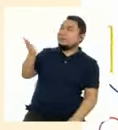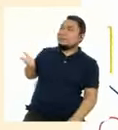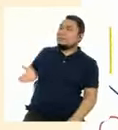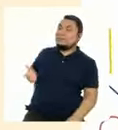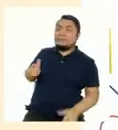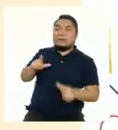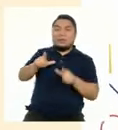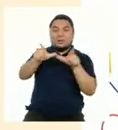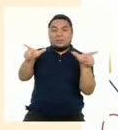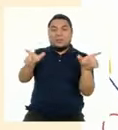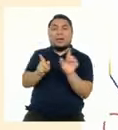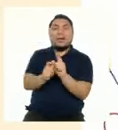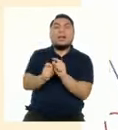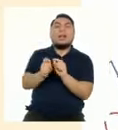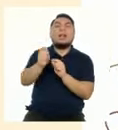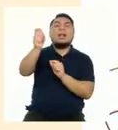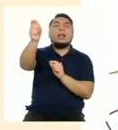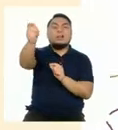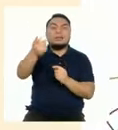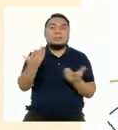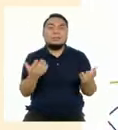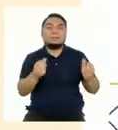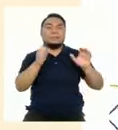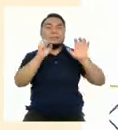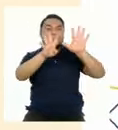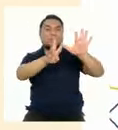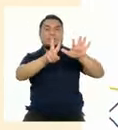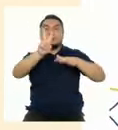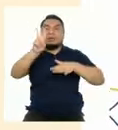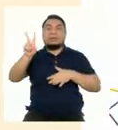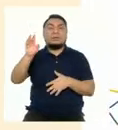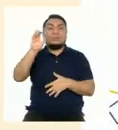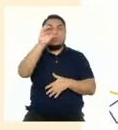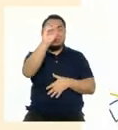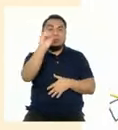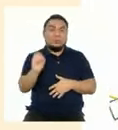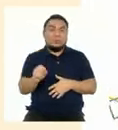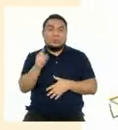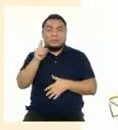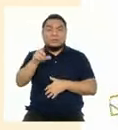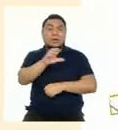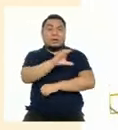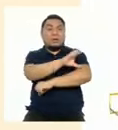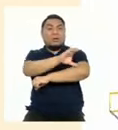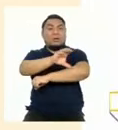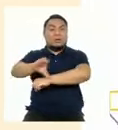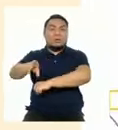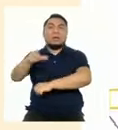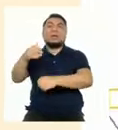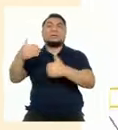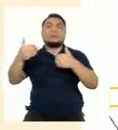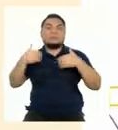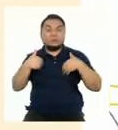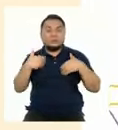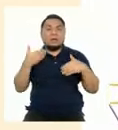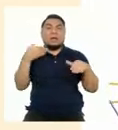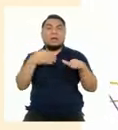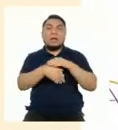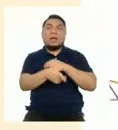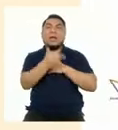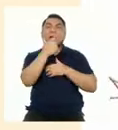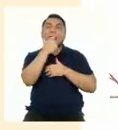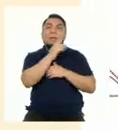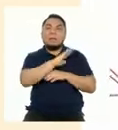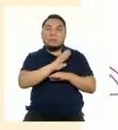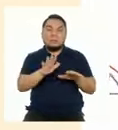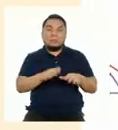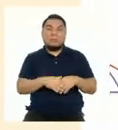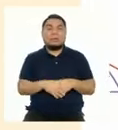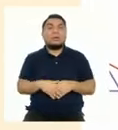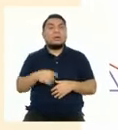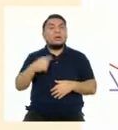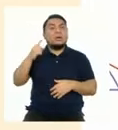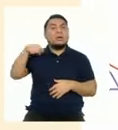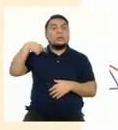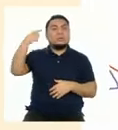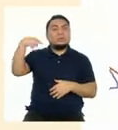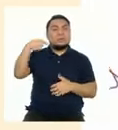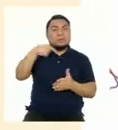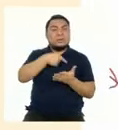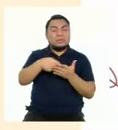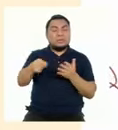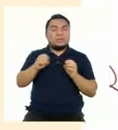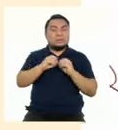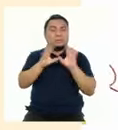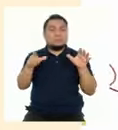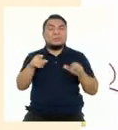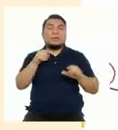en las zonas urbanas, solo el 92% de hogares de la costa tienen acceso al agua todos los días de la